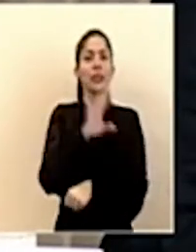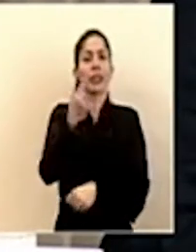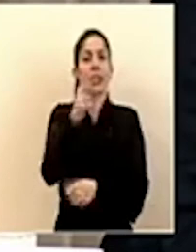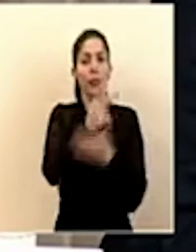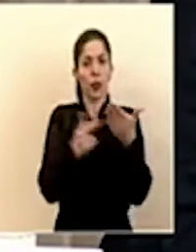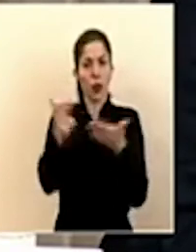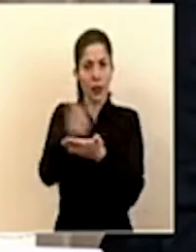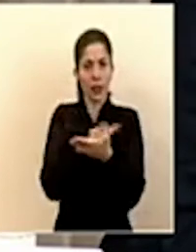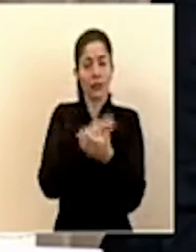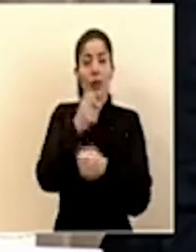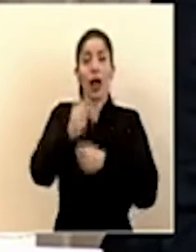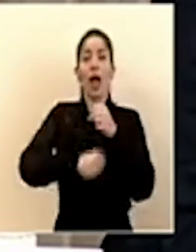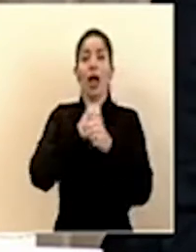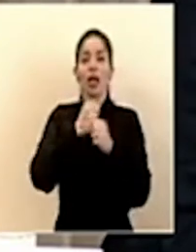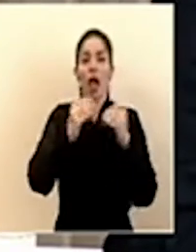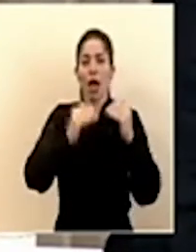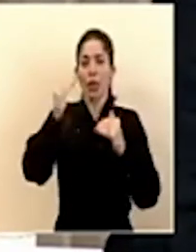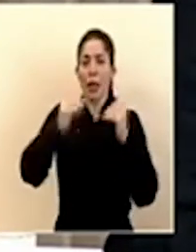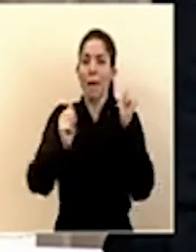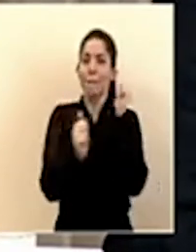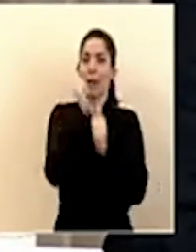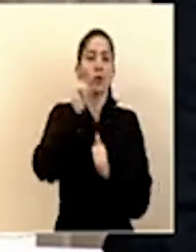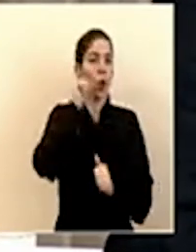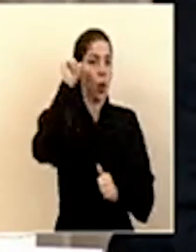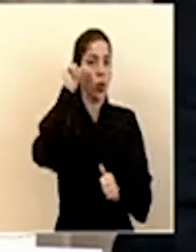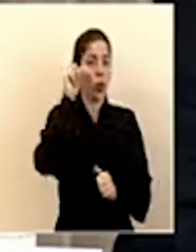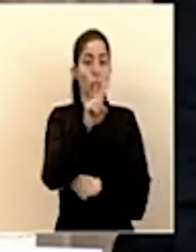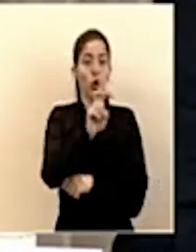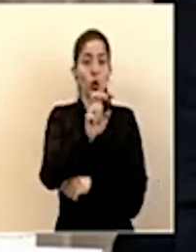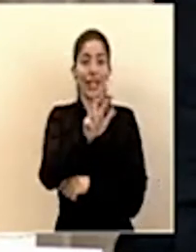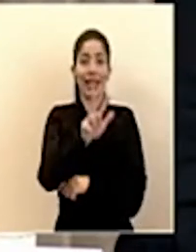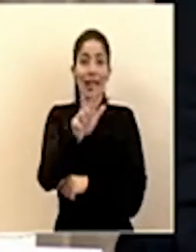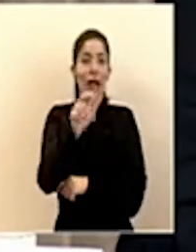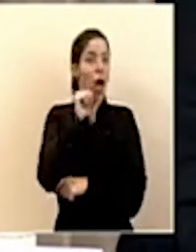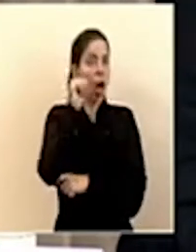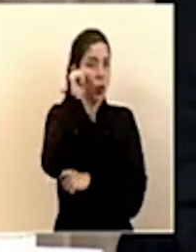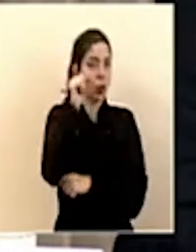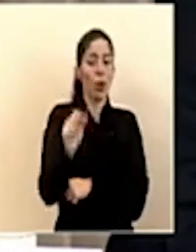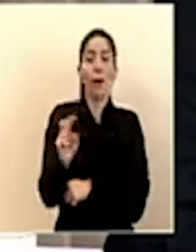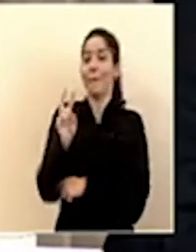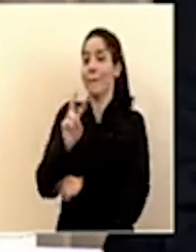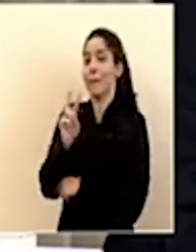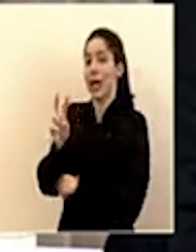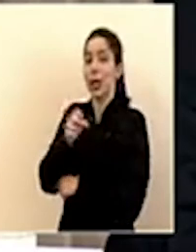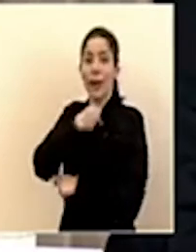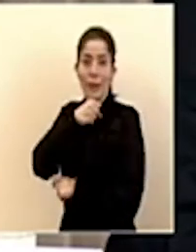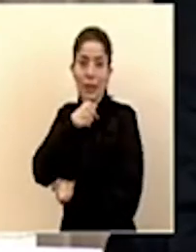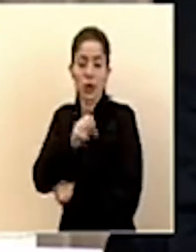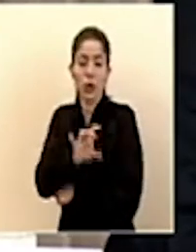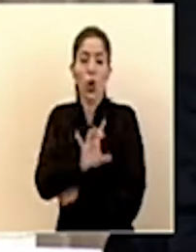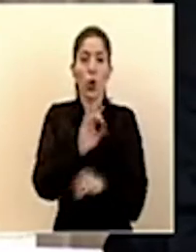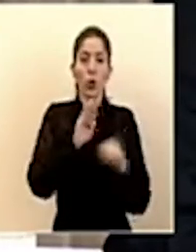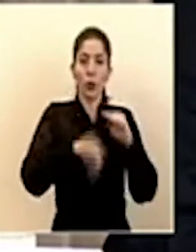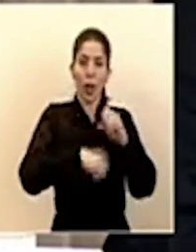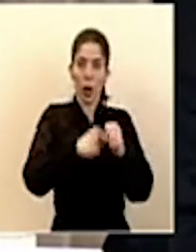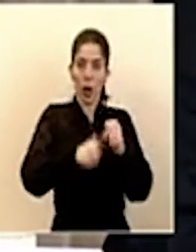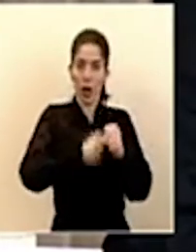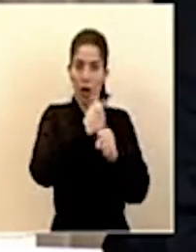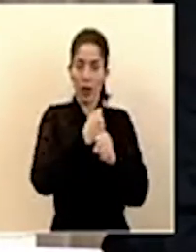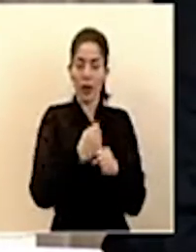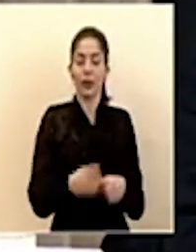por edad sabemos la mayoría son adultos son 233 con 22 personas mayores 8 menores de edad